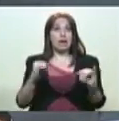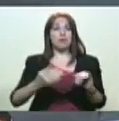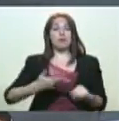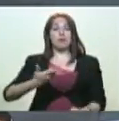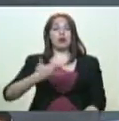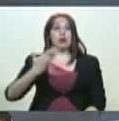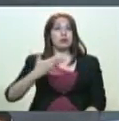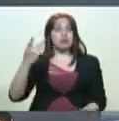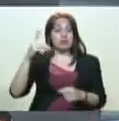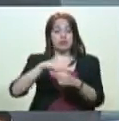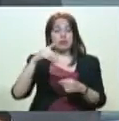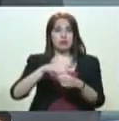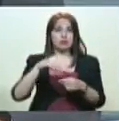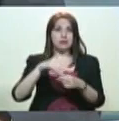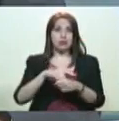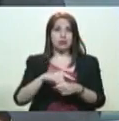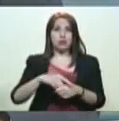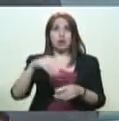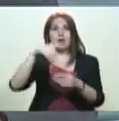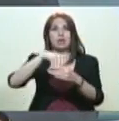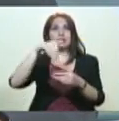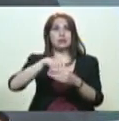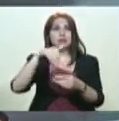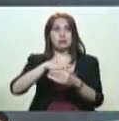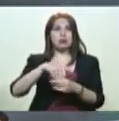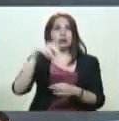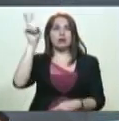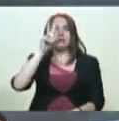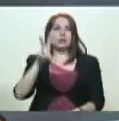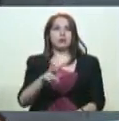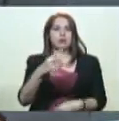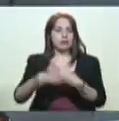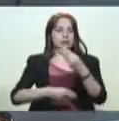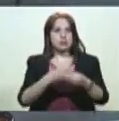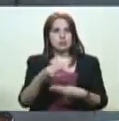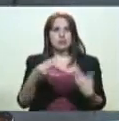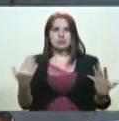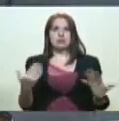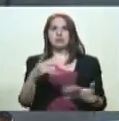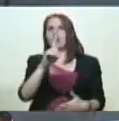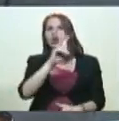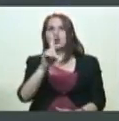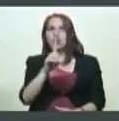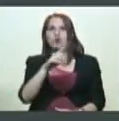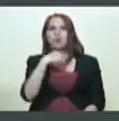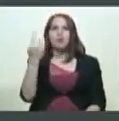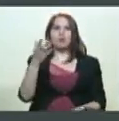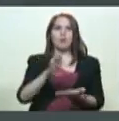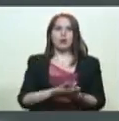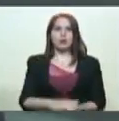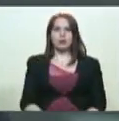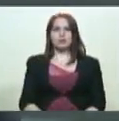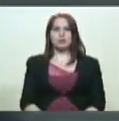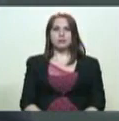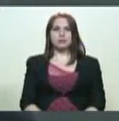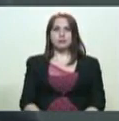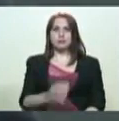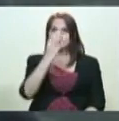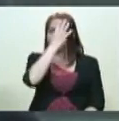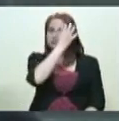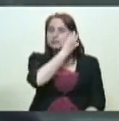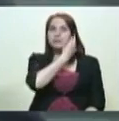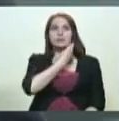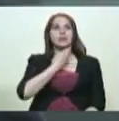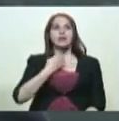tengamos elecciones en Venezuela, que de lo que se está hablando es justamente de elecciones y no de muertes. Se hablaba de elecciones, ministro. Llega el momento de